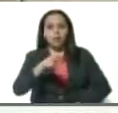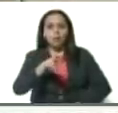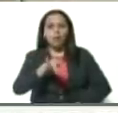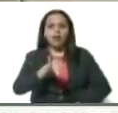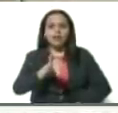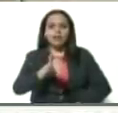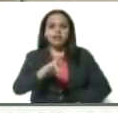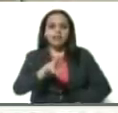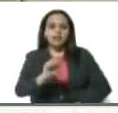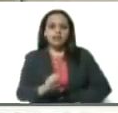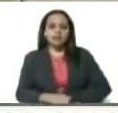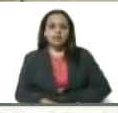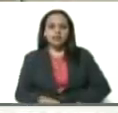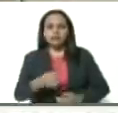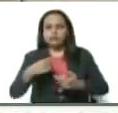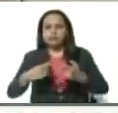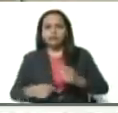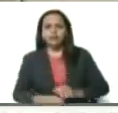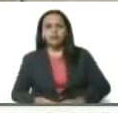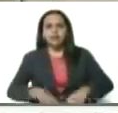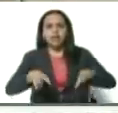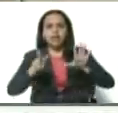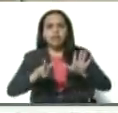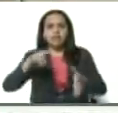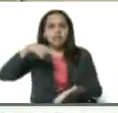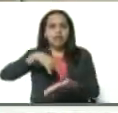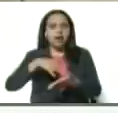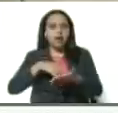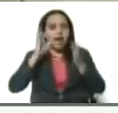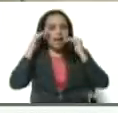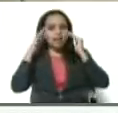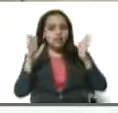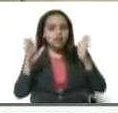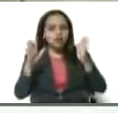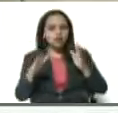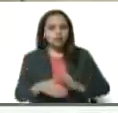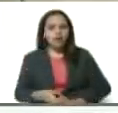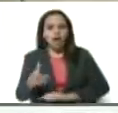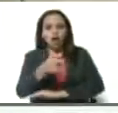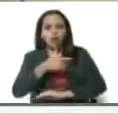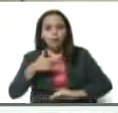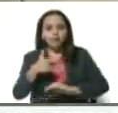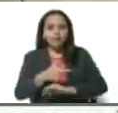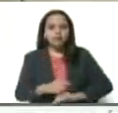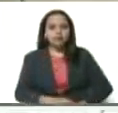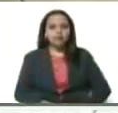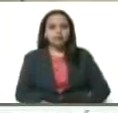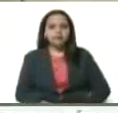San Francisco. Siete casos del Estado Carabobo. Atención La Cava. Atención La Cava.